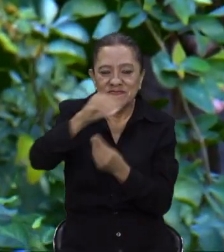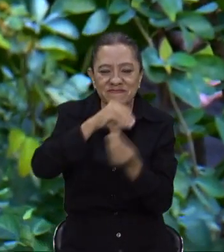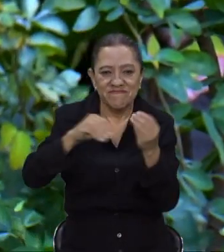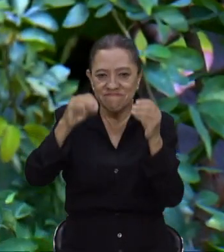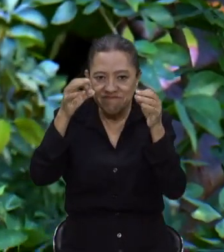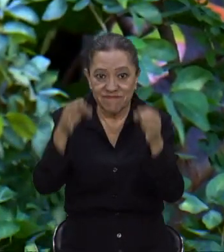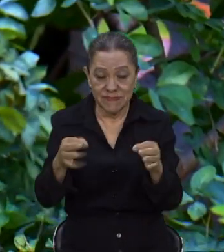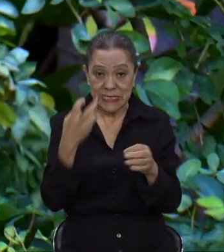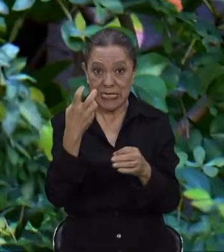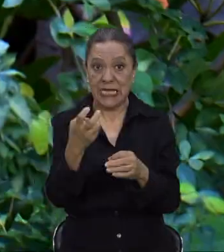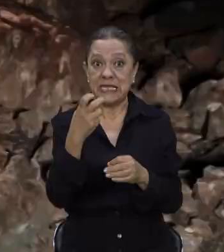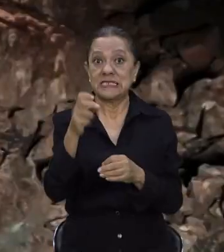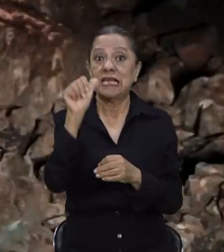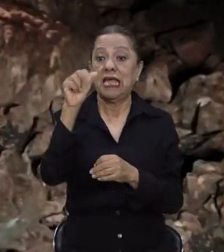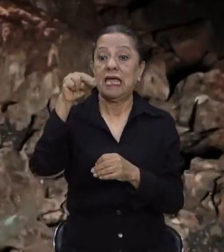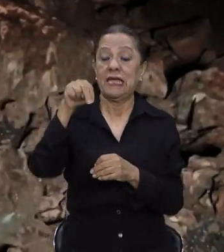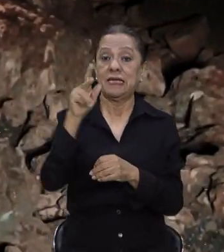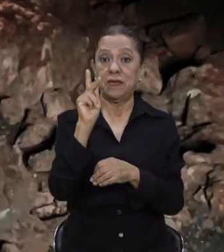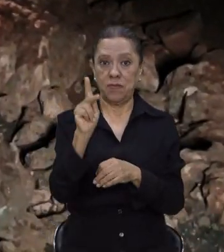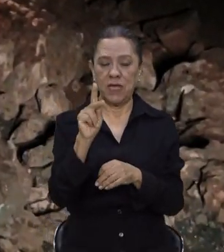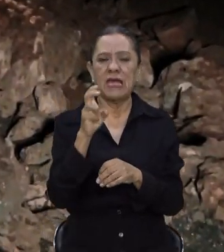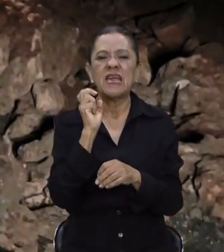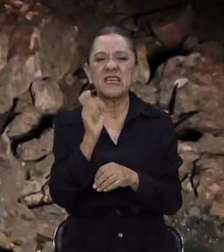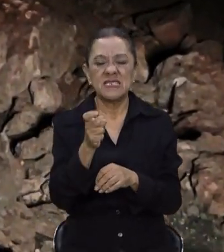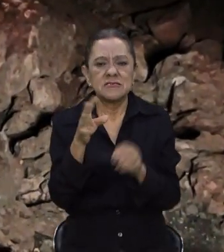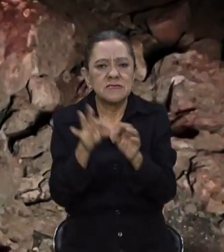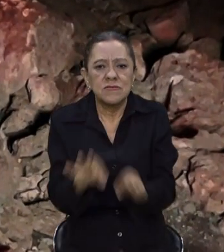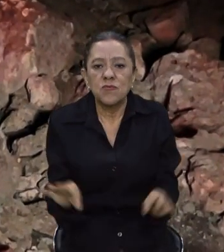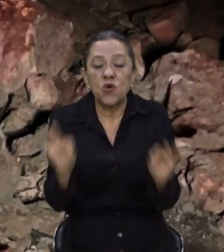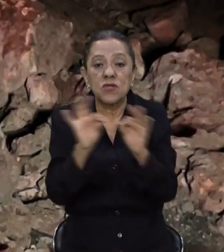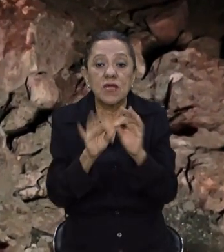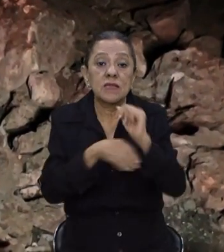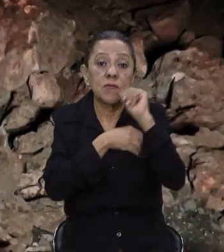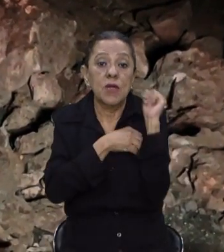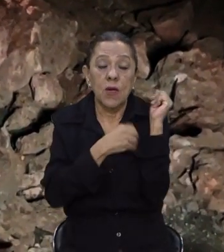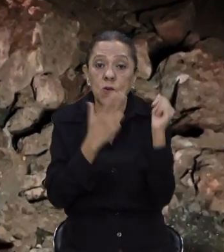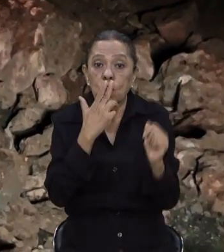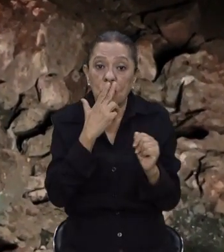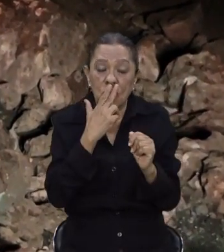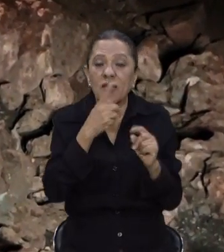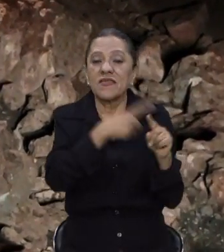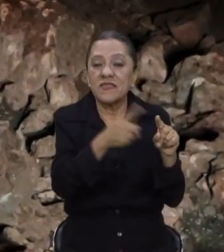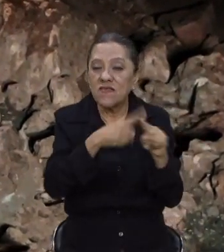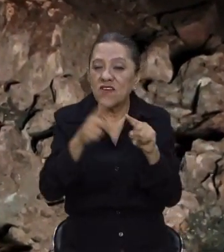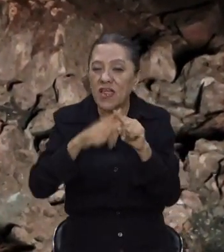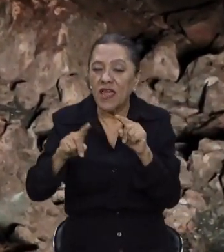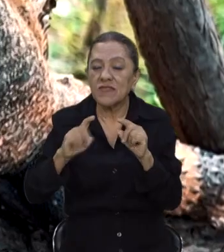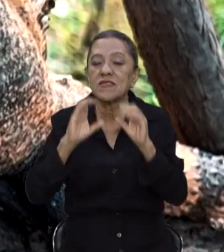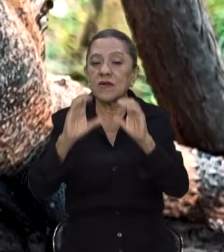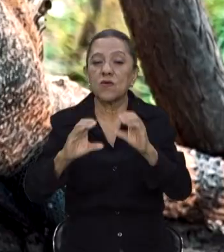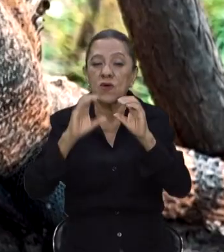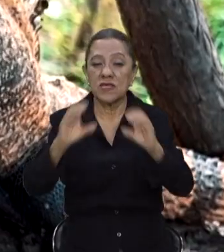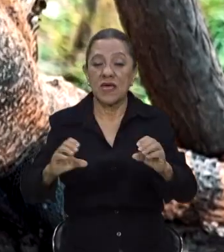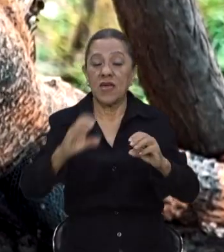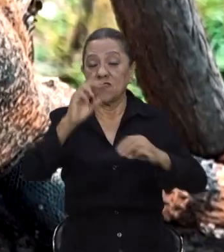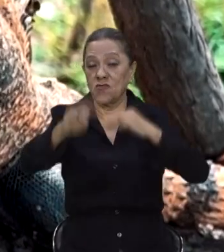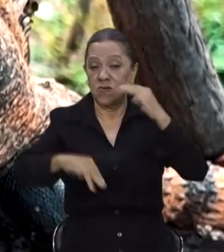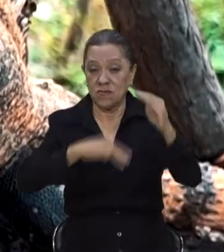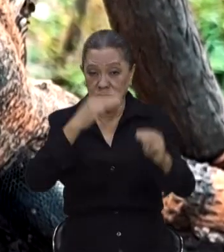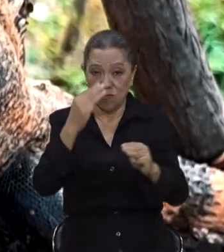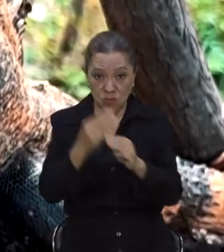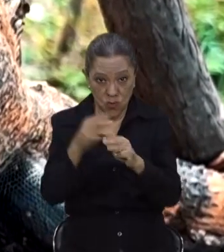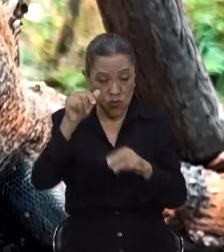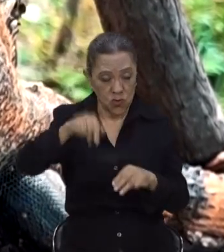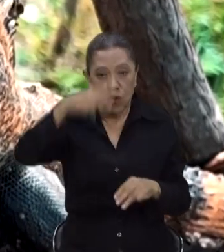su uso sostenible. Estas ANPs desempeñan un papel crucial en la conservación de la biodiversidad y la protección del